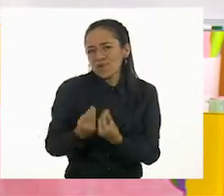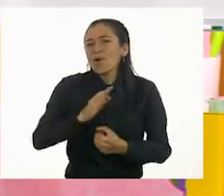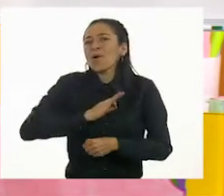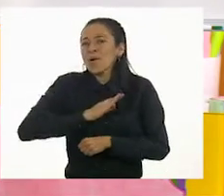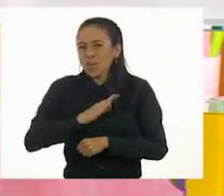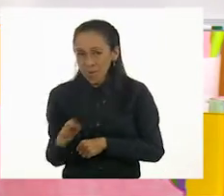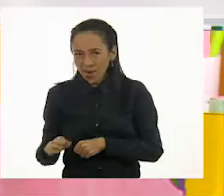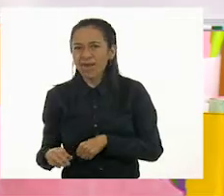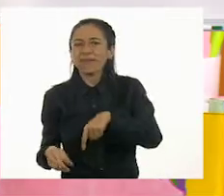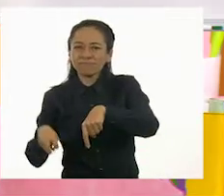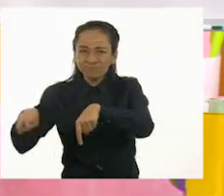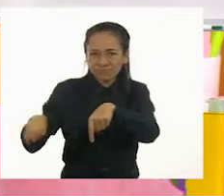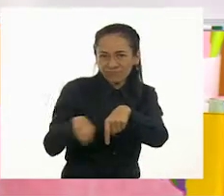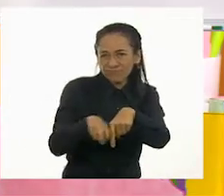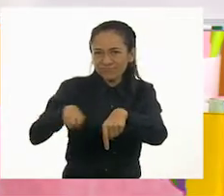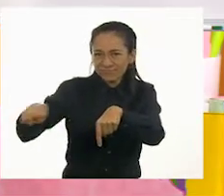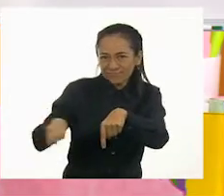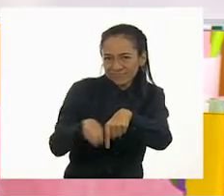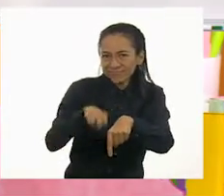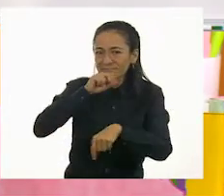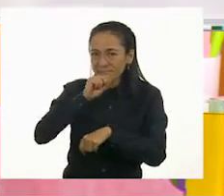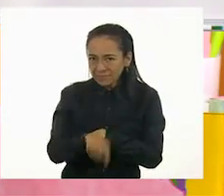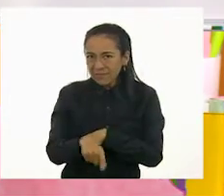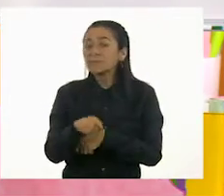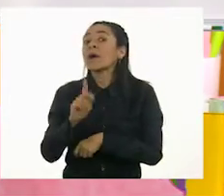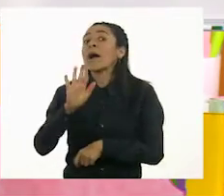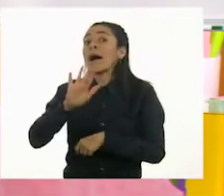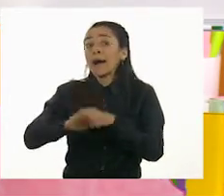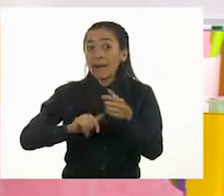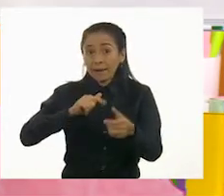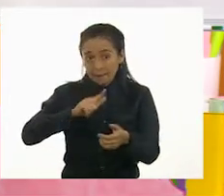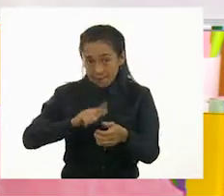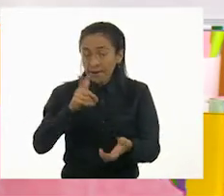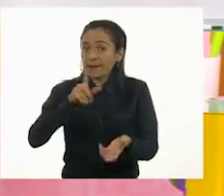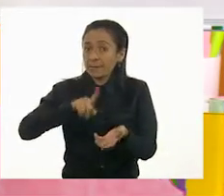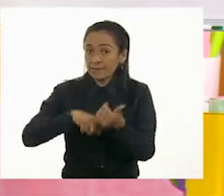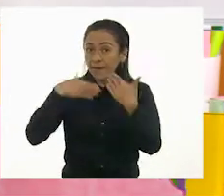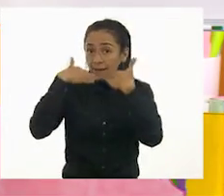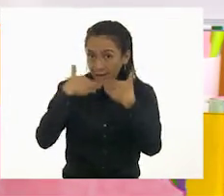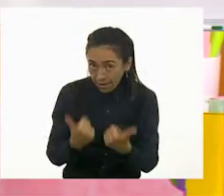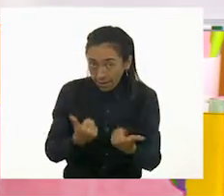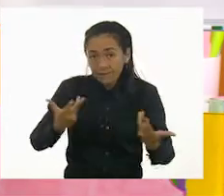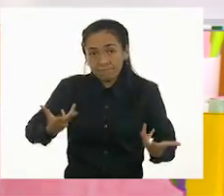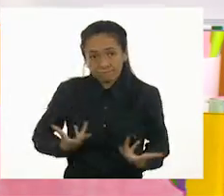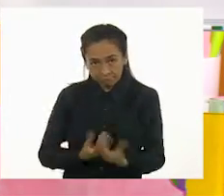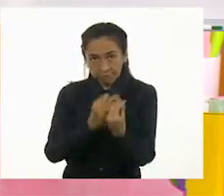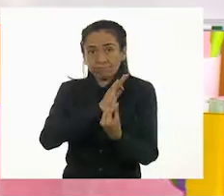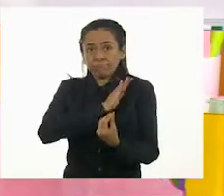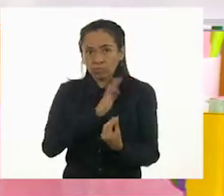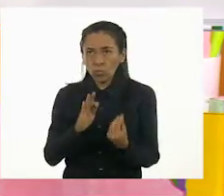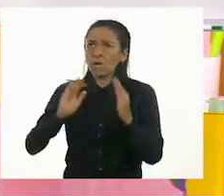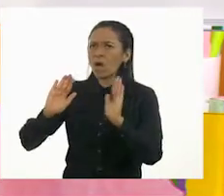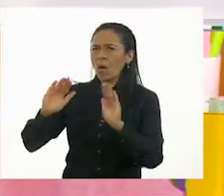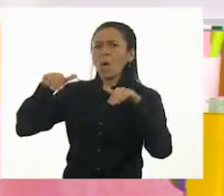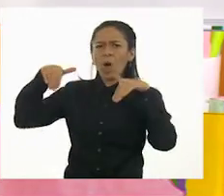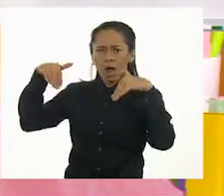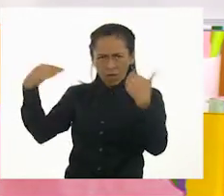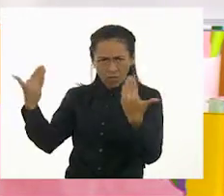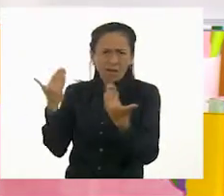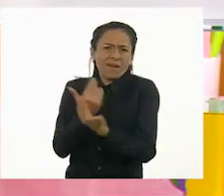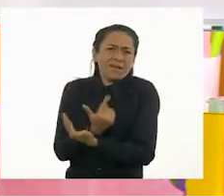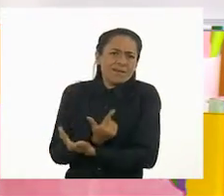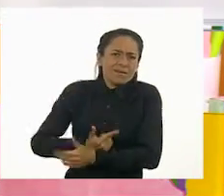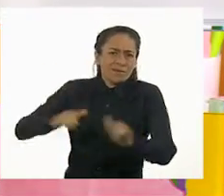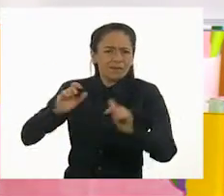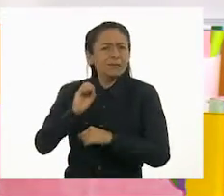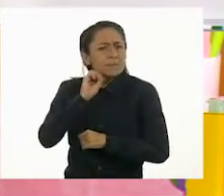también tanto hay animales domésticos como animales silvestres. ¿Animales silvestres en una granja? Sí, alrededor de la granja puede haber